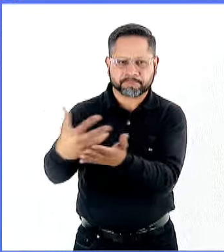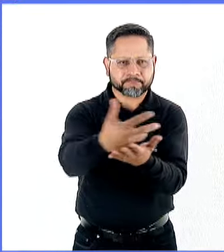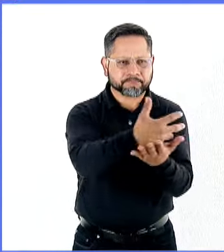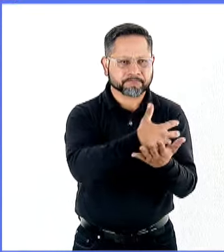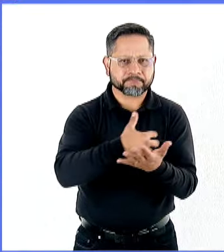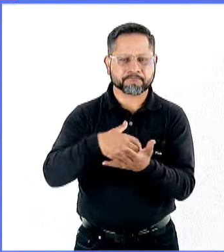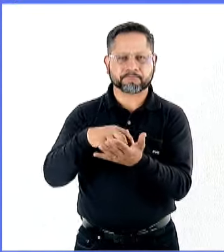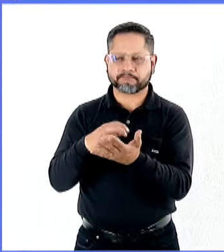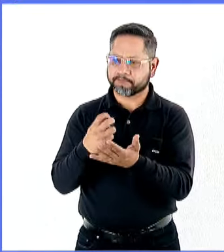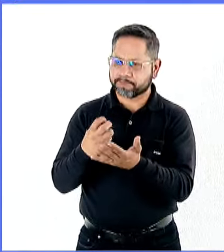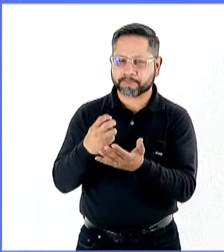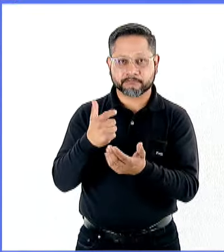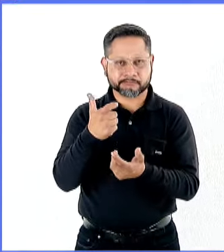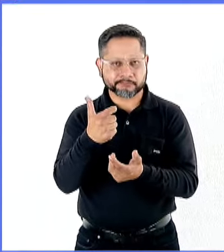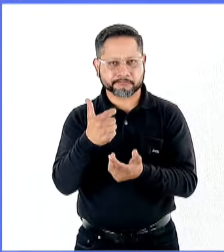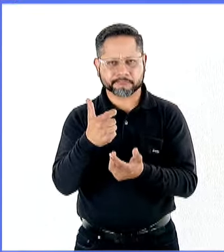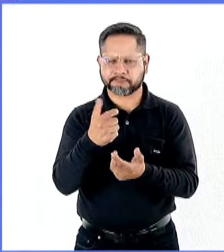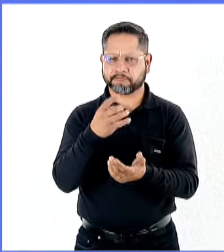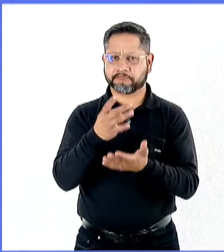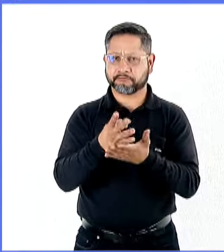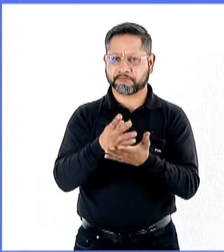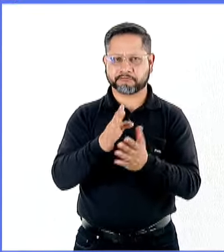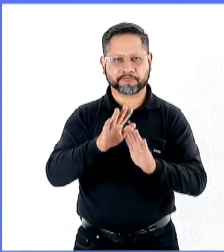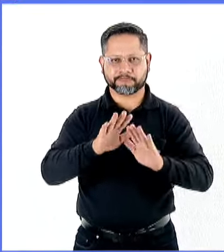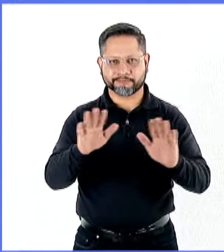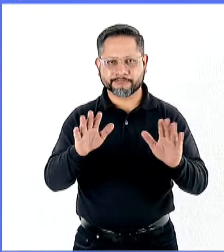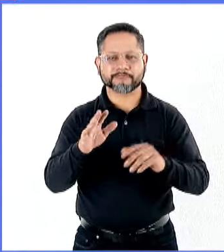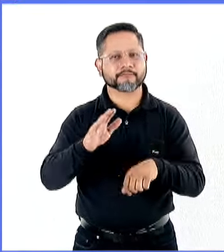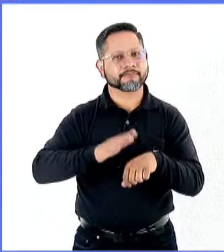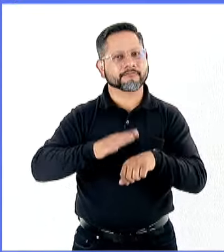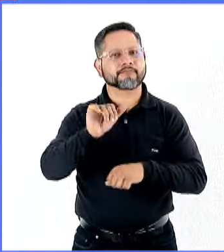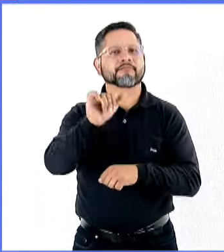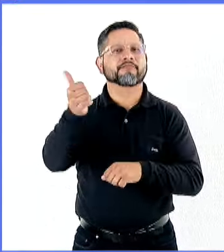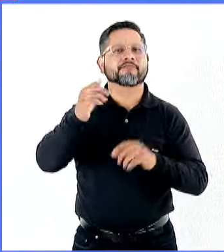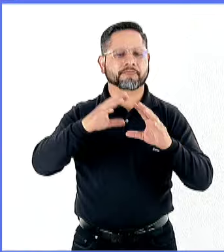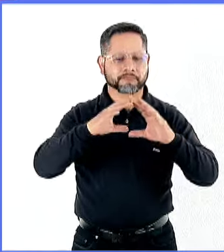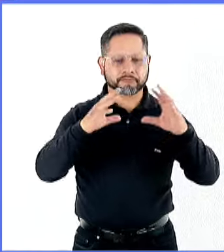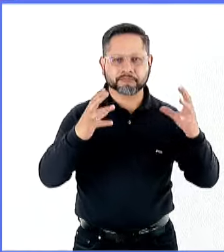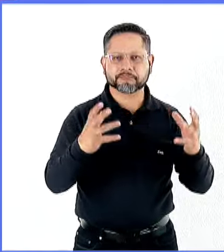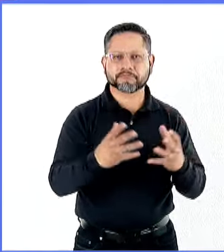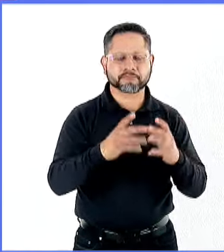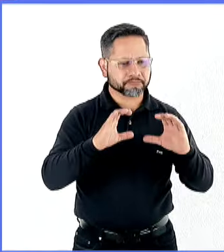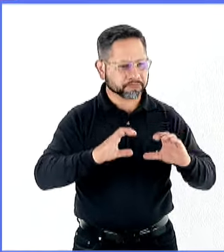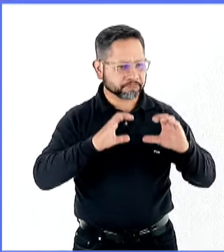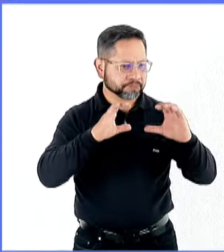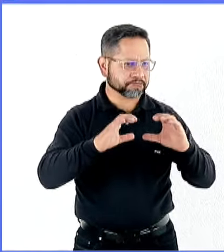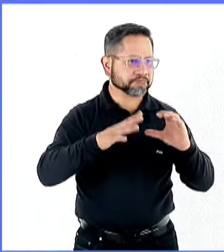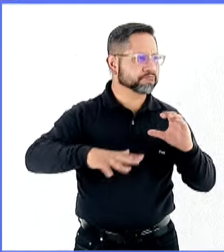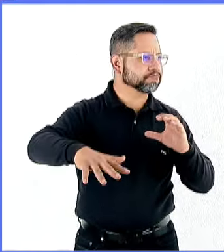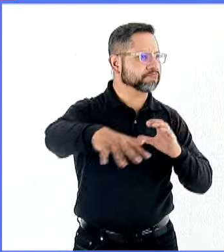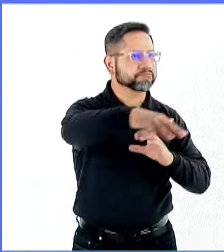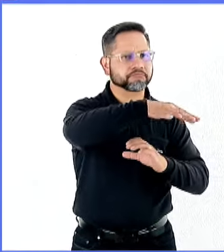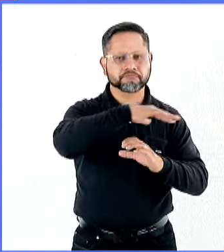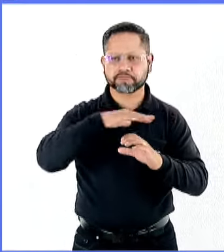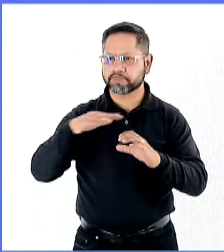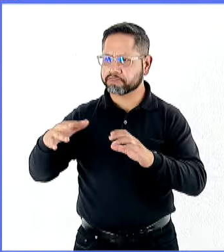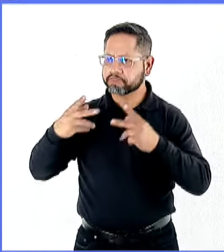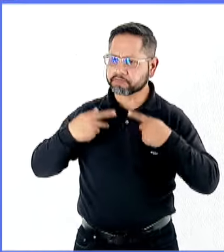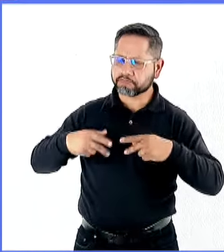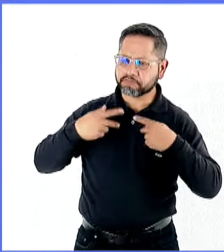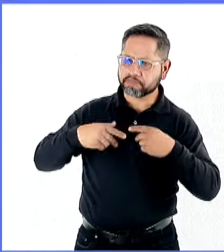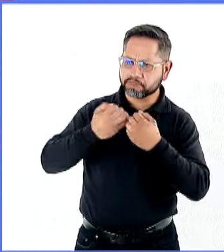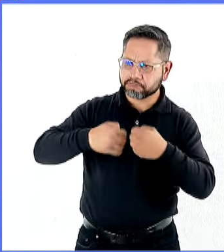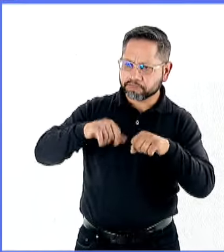solamente en los económicos, sino estoy pensando principalmente en los ambientales, porque conoces tu entorno, pero en los sociales, porque tiene que ver